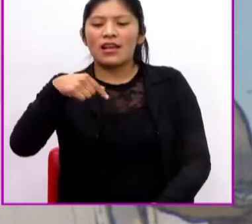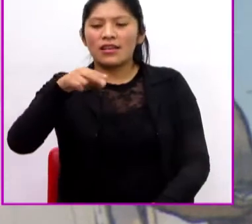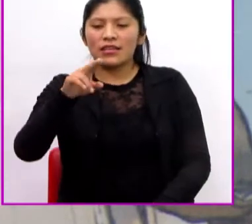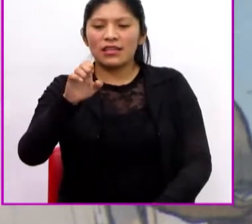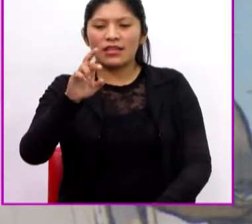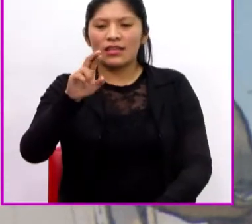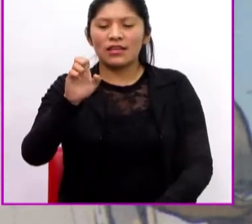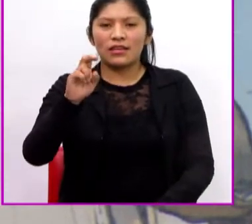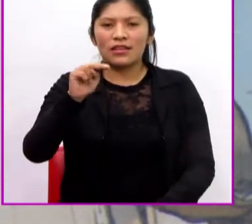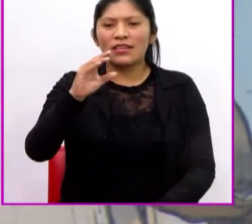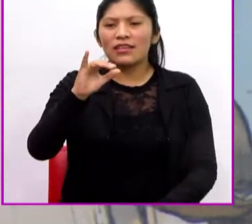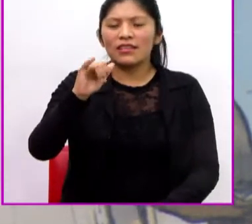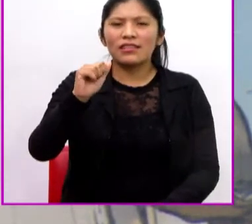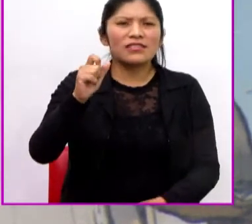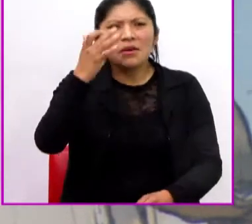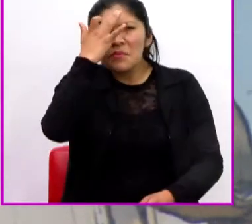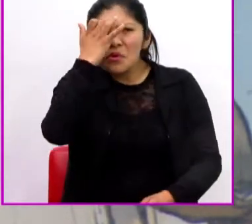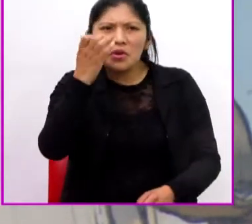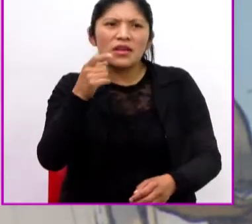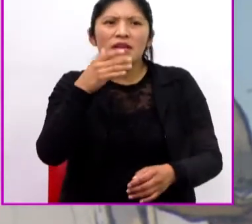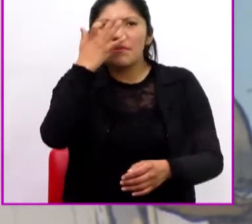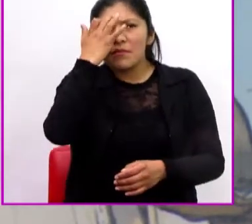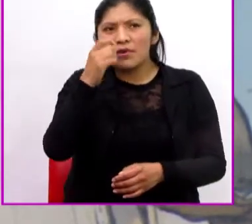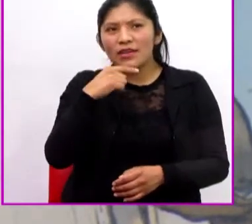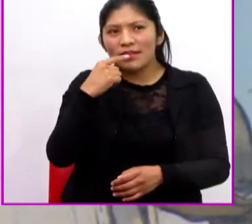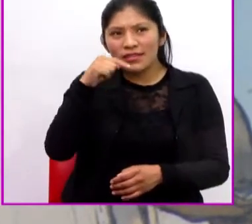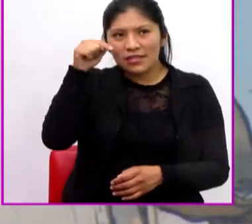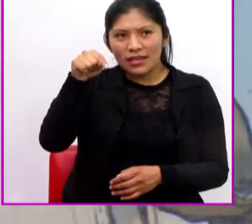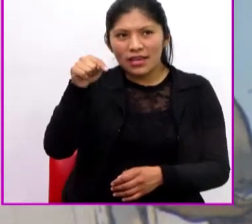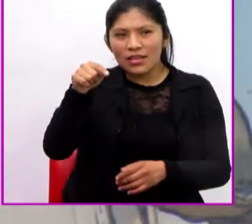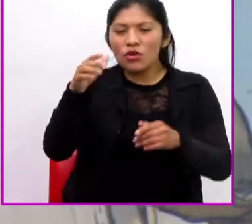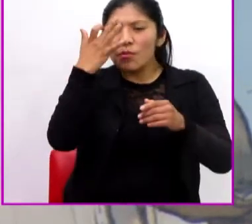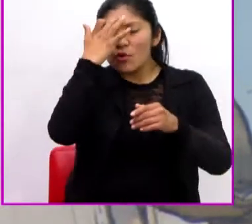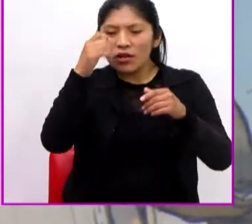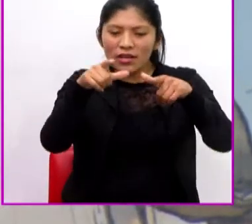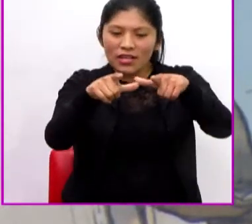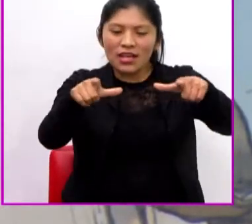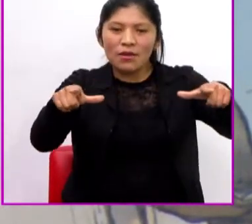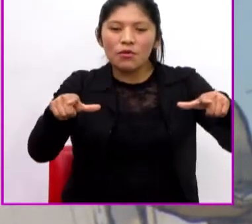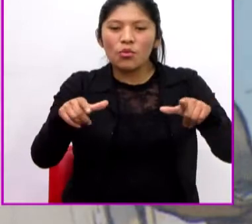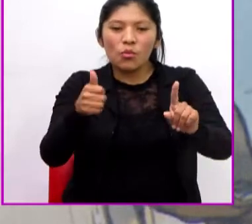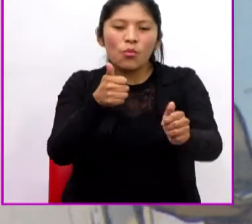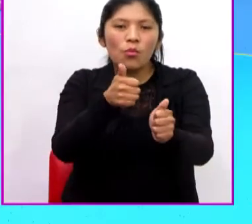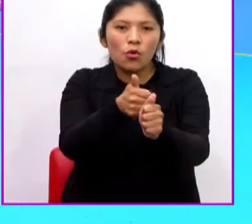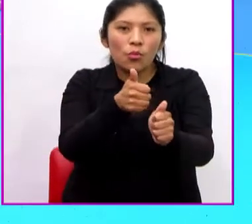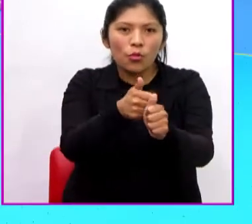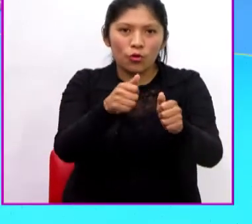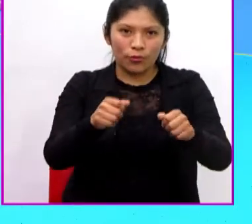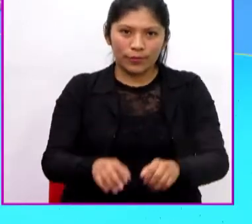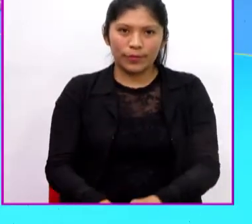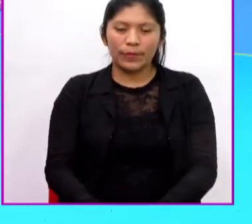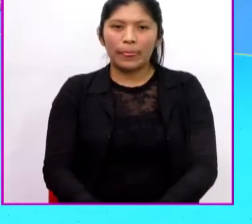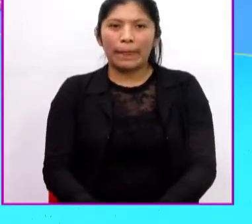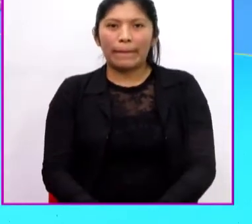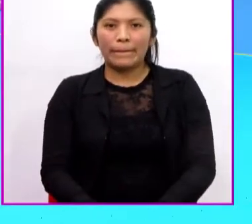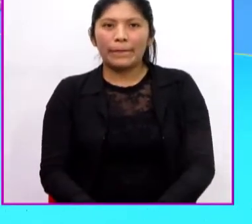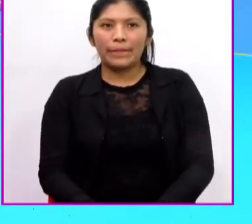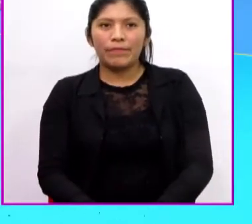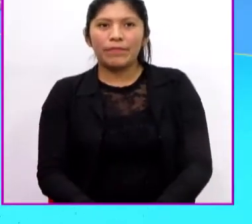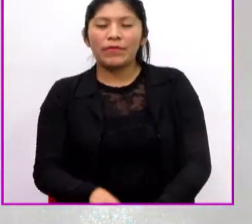aparecerá entre comillas? Porque es el nombre propio de un lugar. En la siguiente. Arturo.